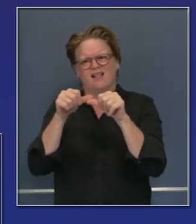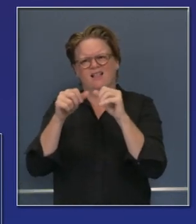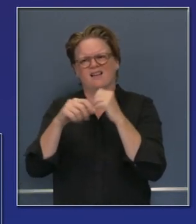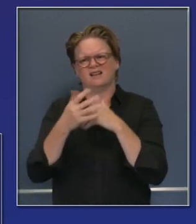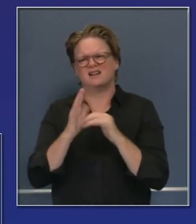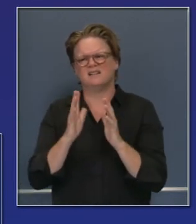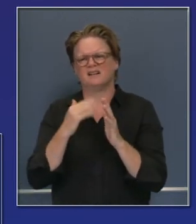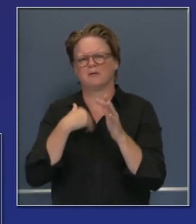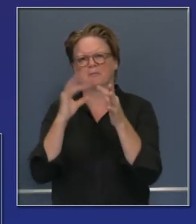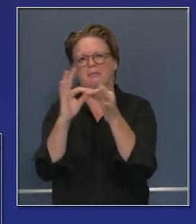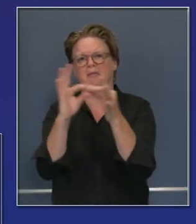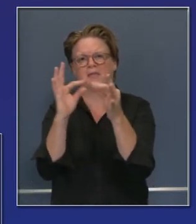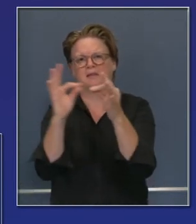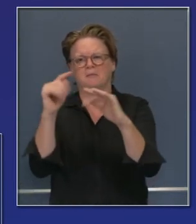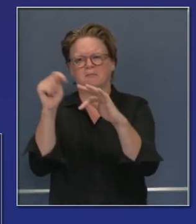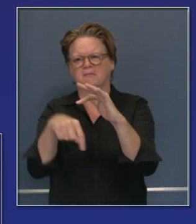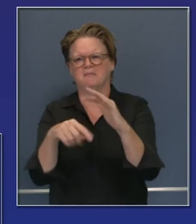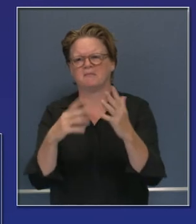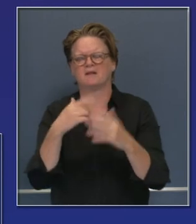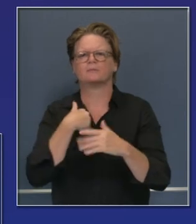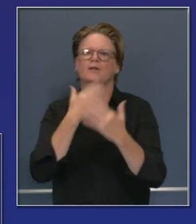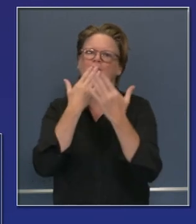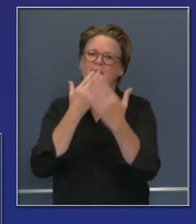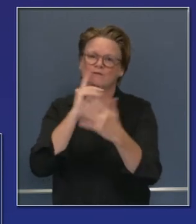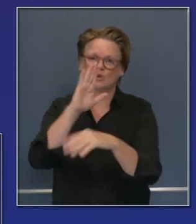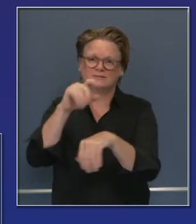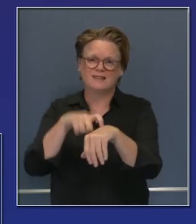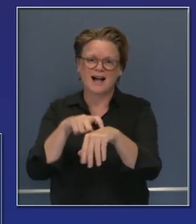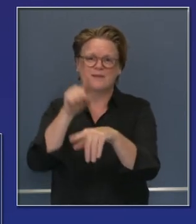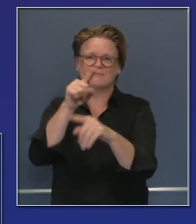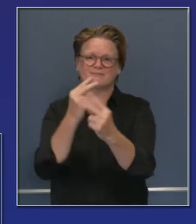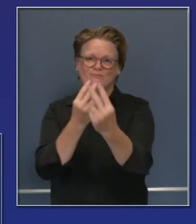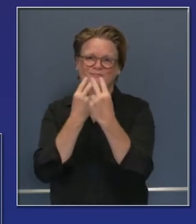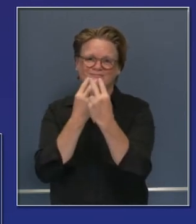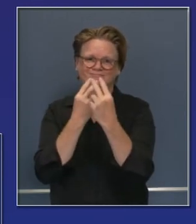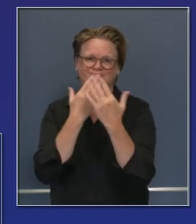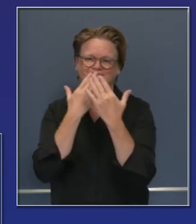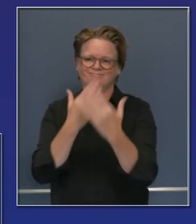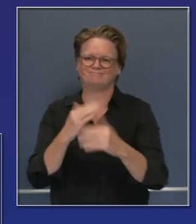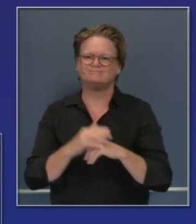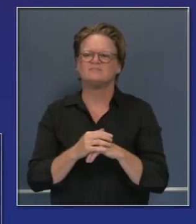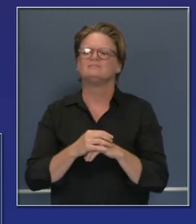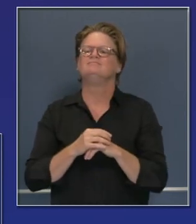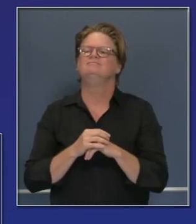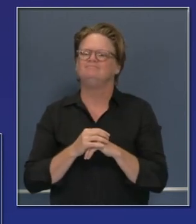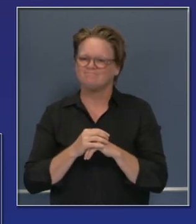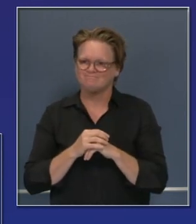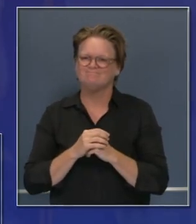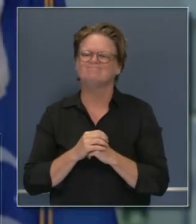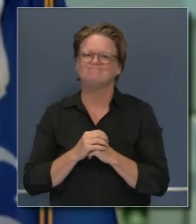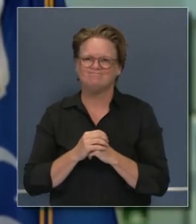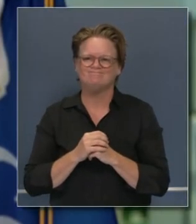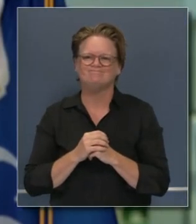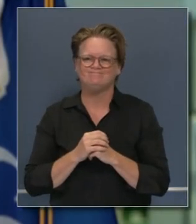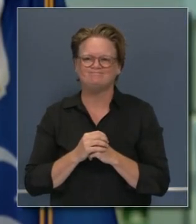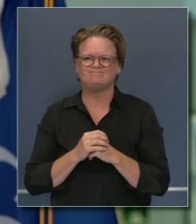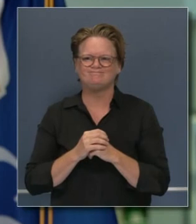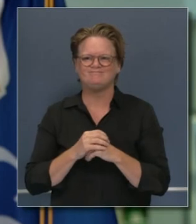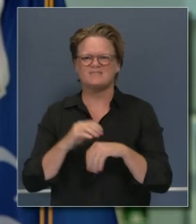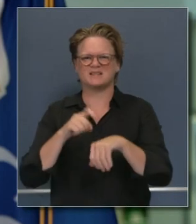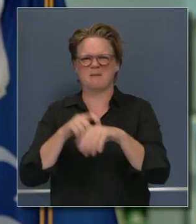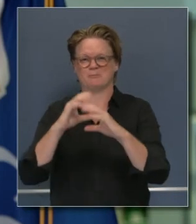tomado gran parte de su tiempo quiero agradecerles por su tiempo y hacerles saber que es hora